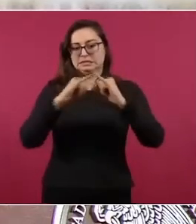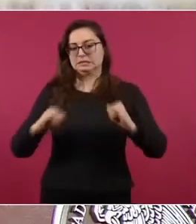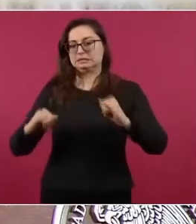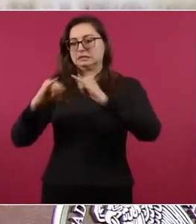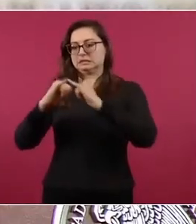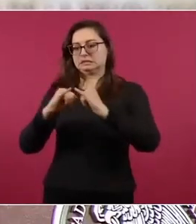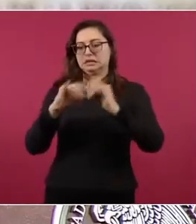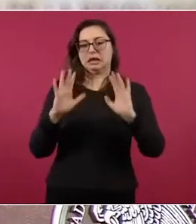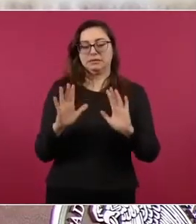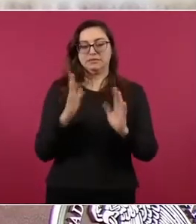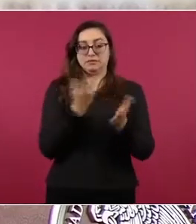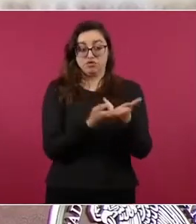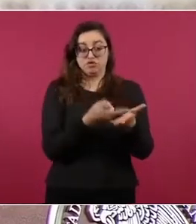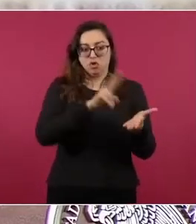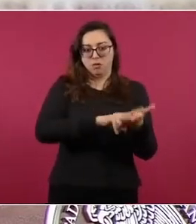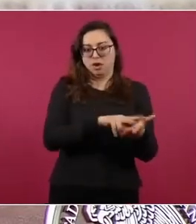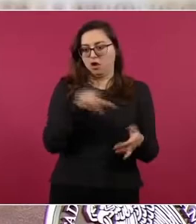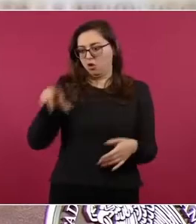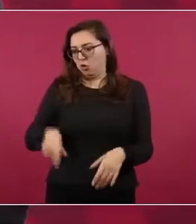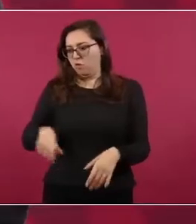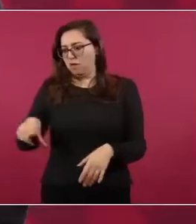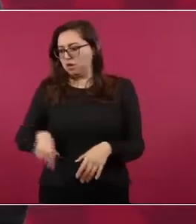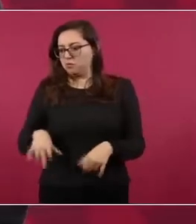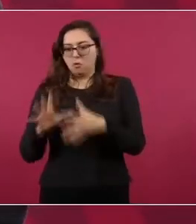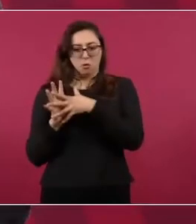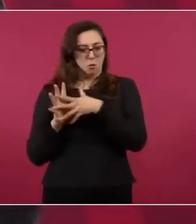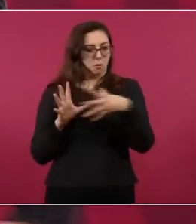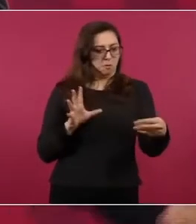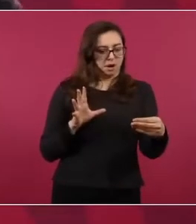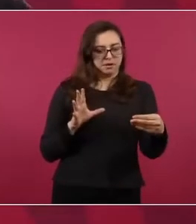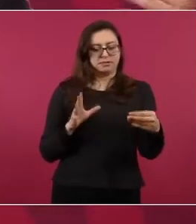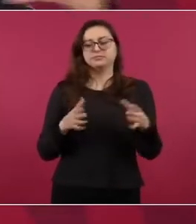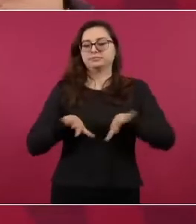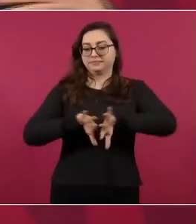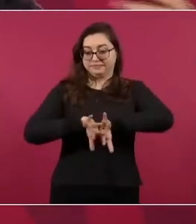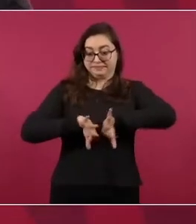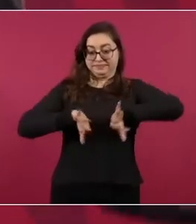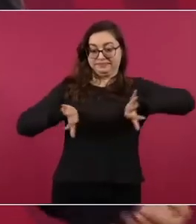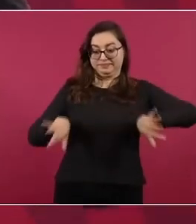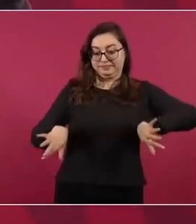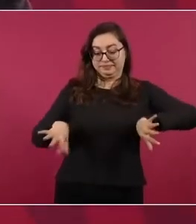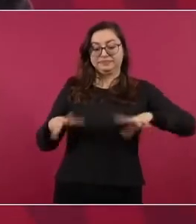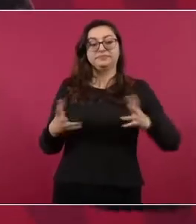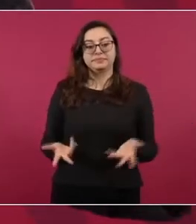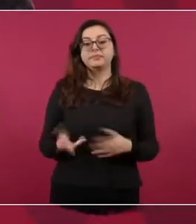los saqueadores, no pudiese hacer nada,